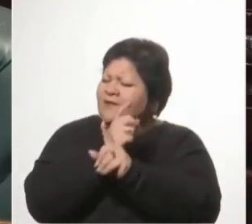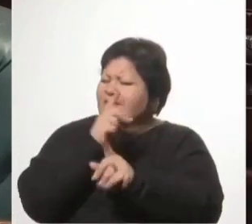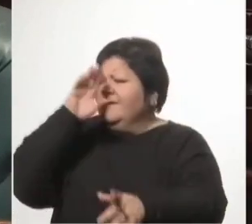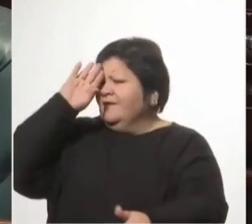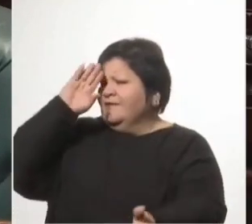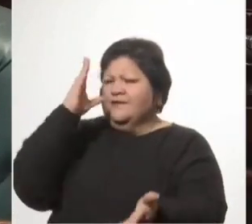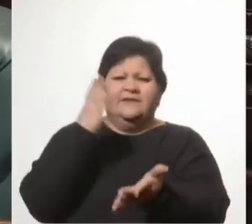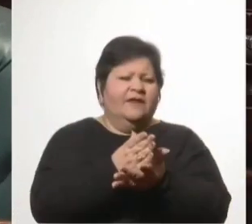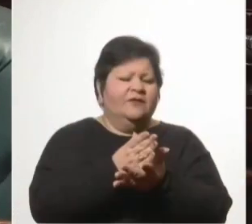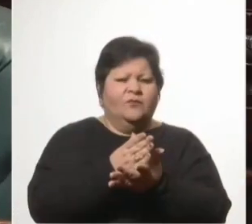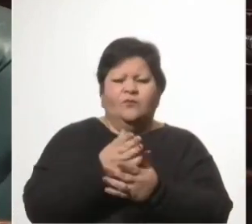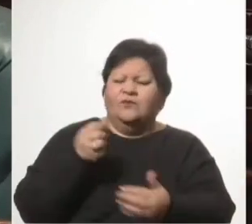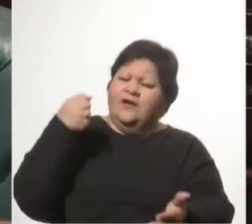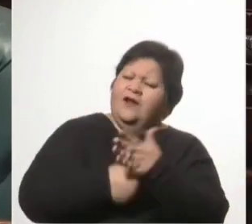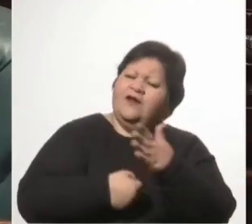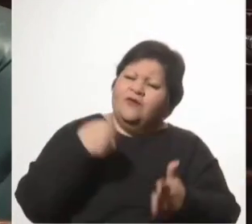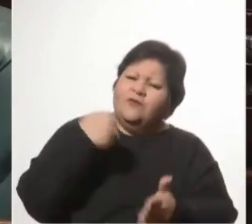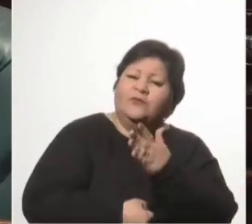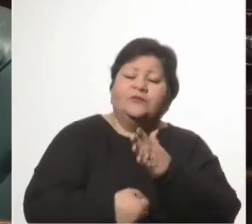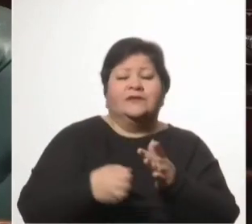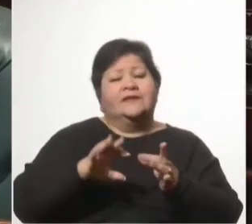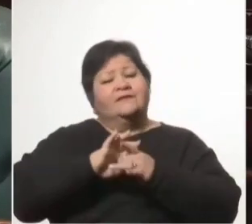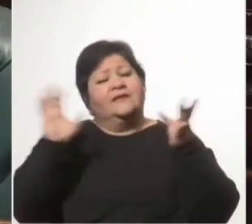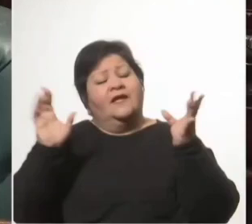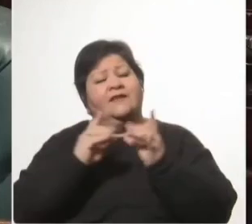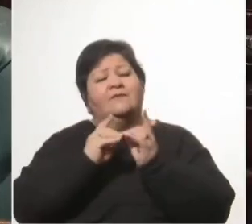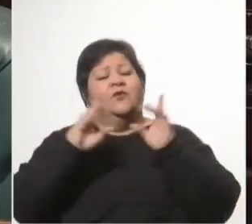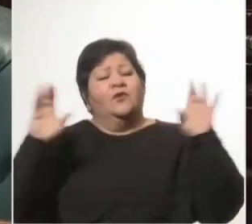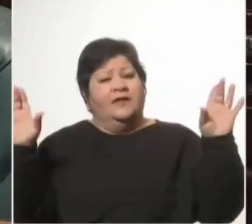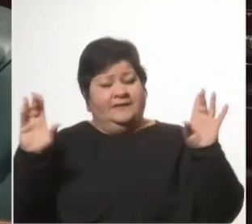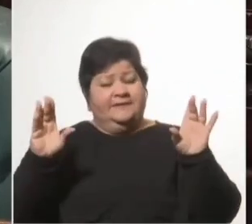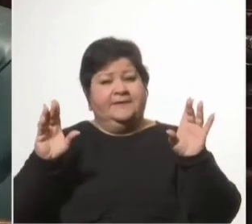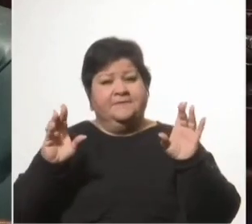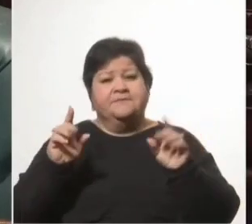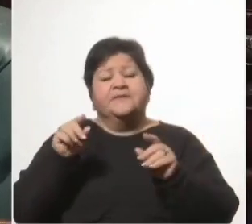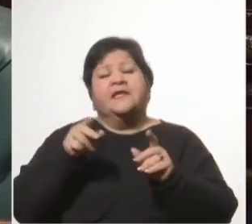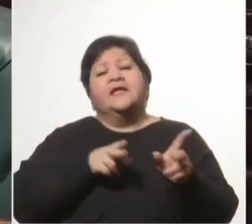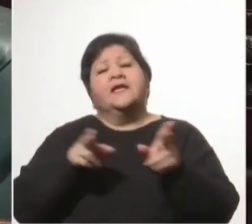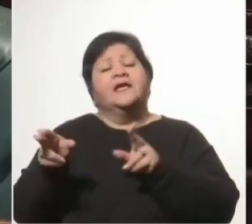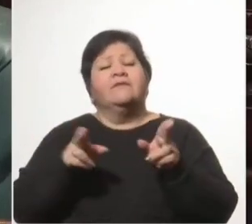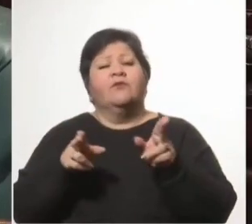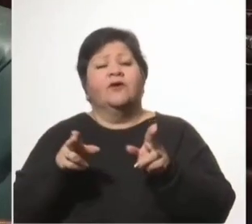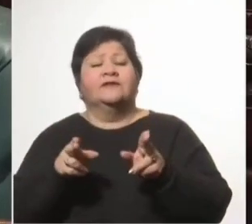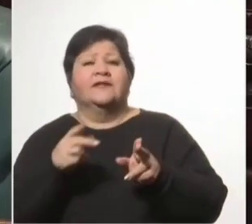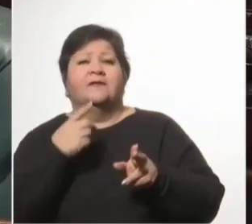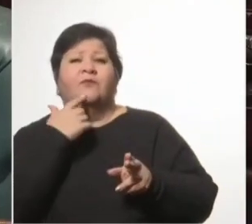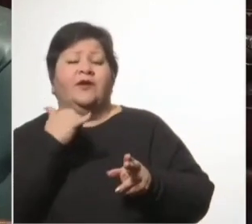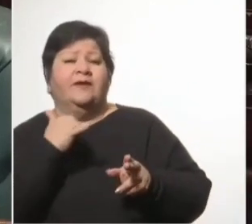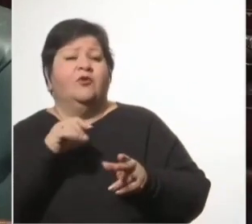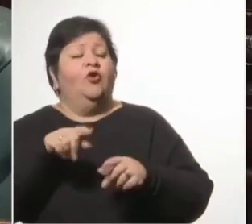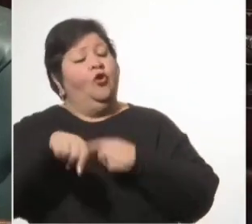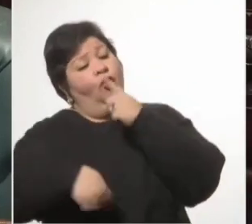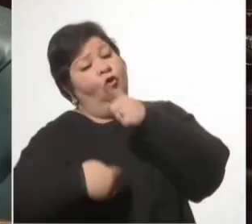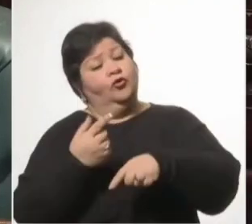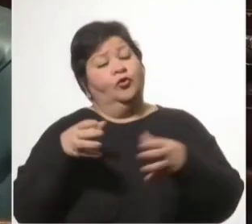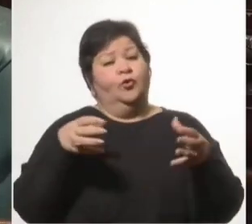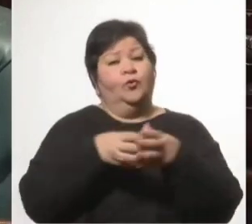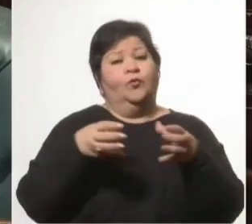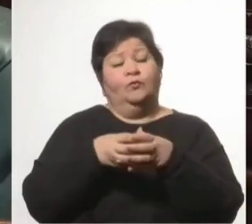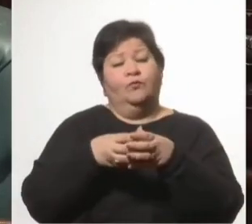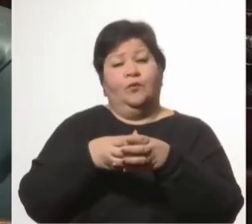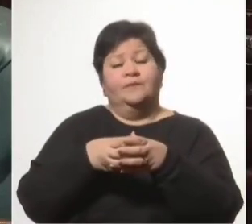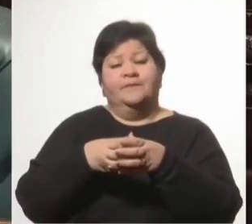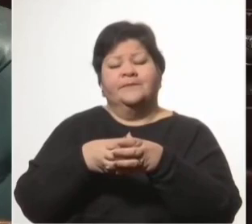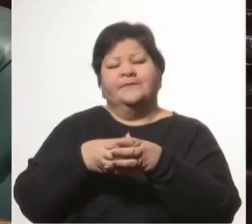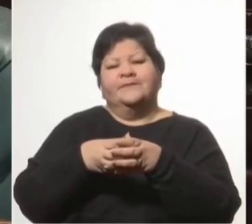y por las libertades y la democracia. Épocas en que la reina de la Teja le cantaba a las tantas barriadas de la